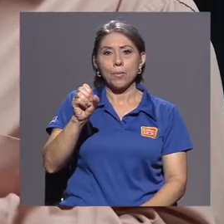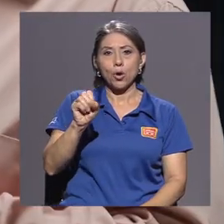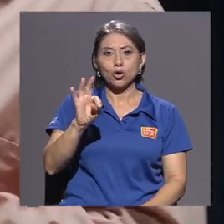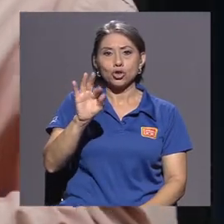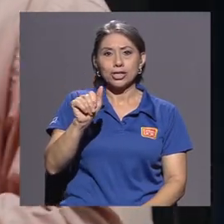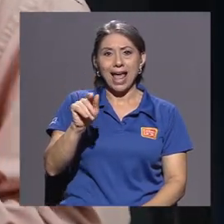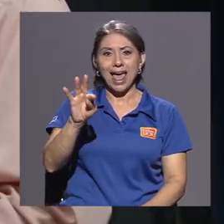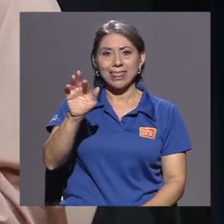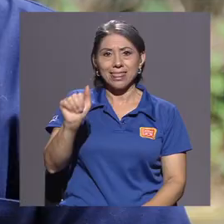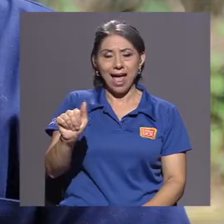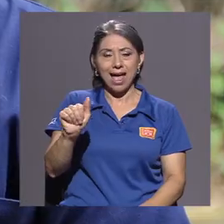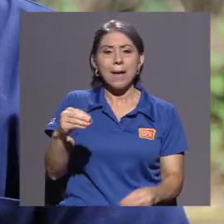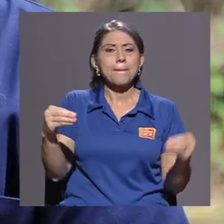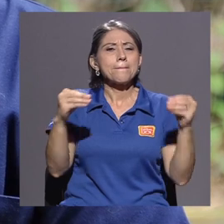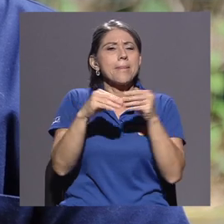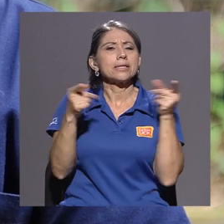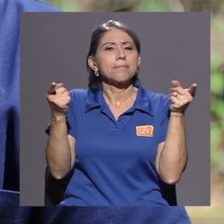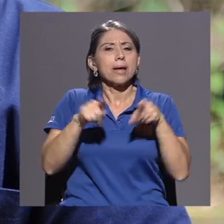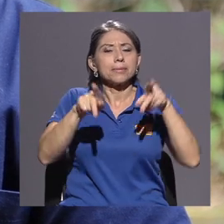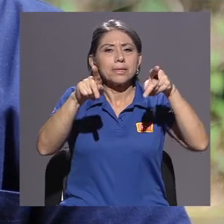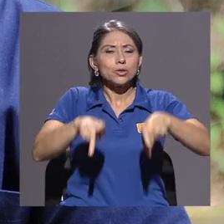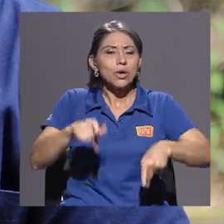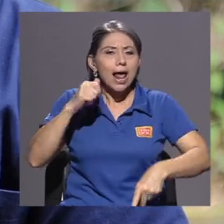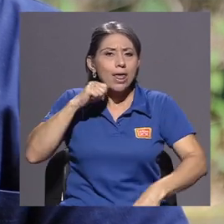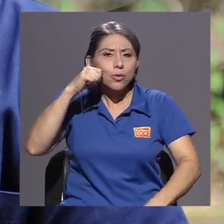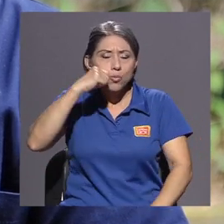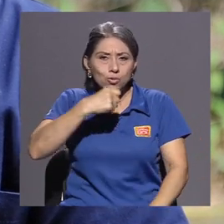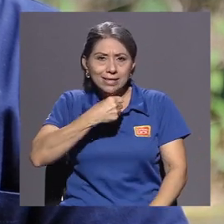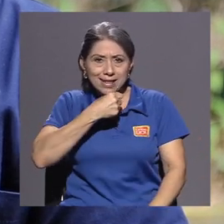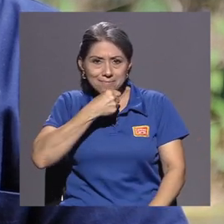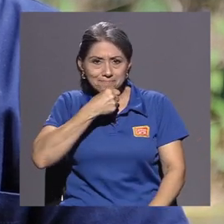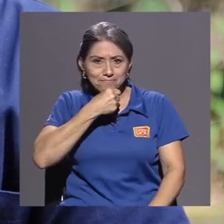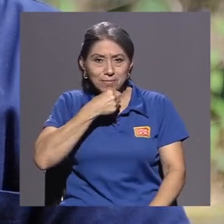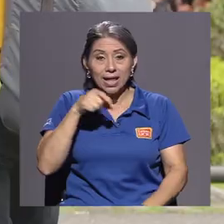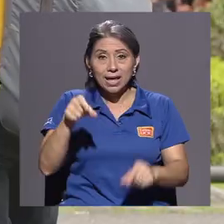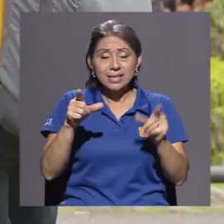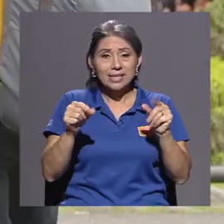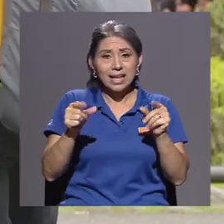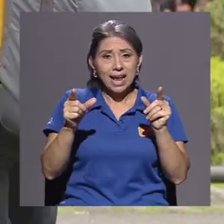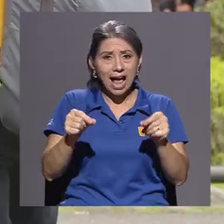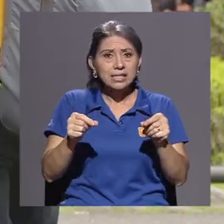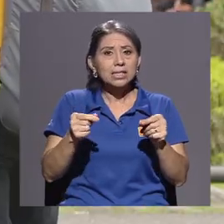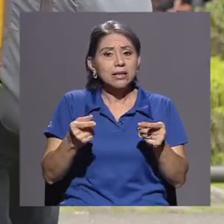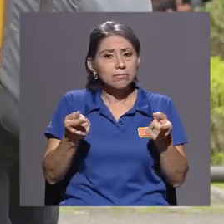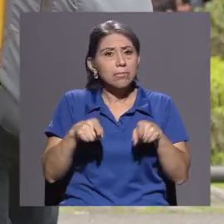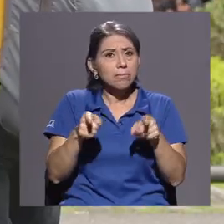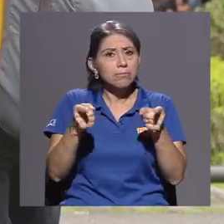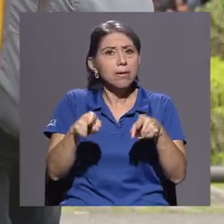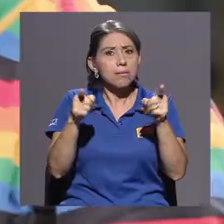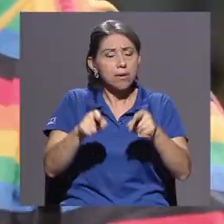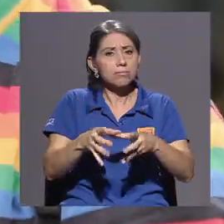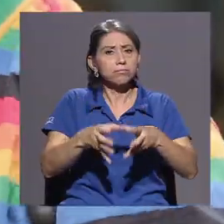hacia la población adulta. Es un cáncer que la incidencia viene en aumento.